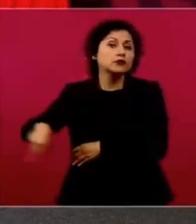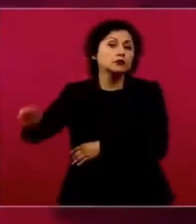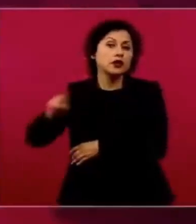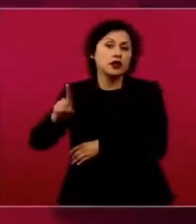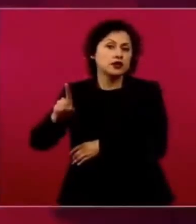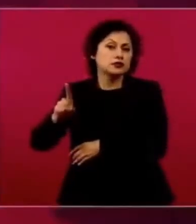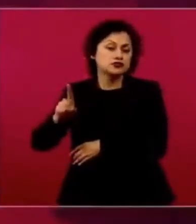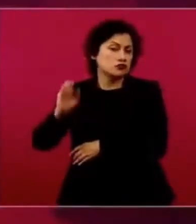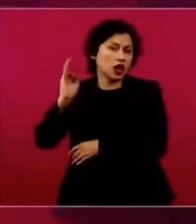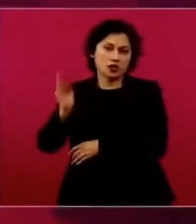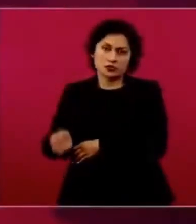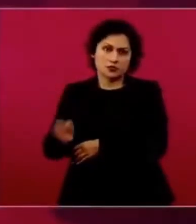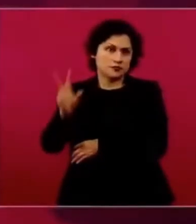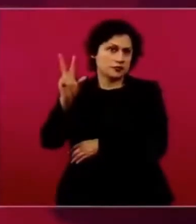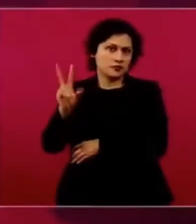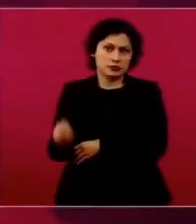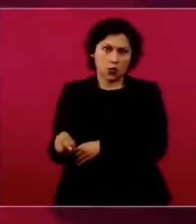en contra,